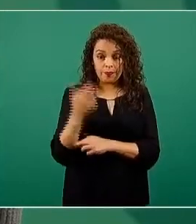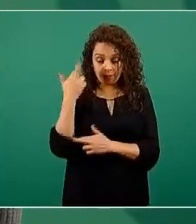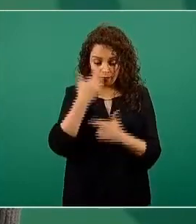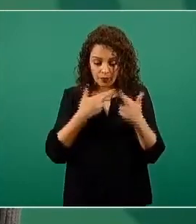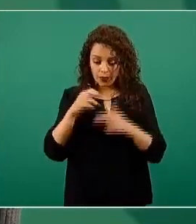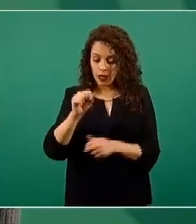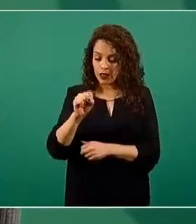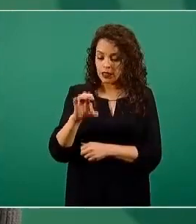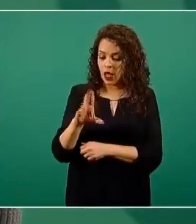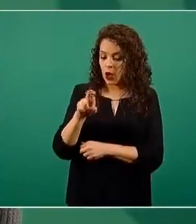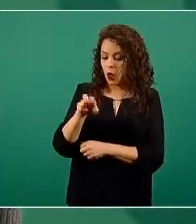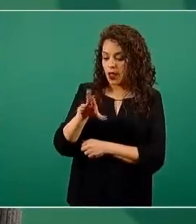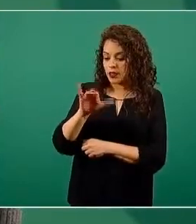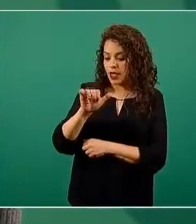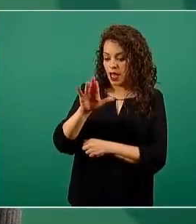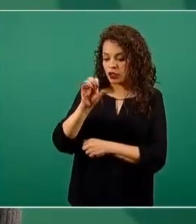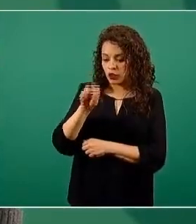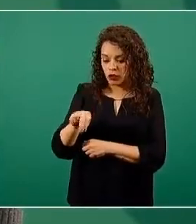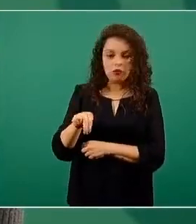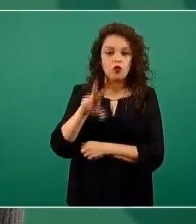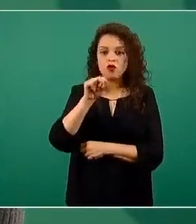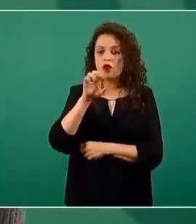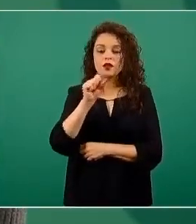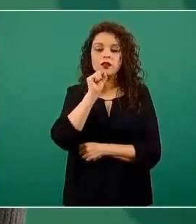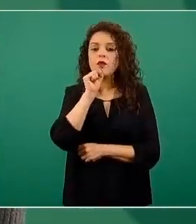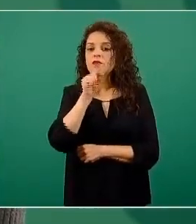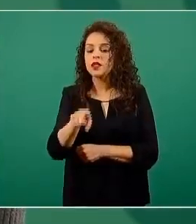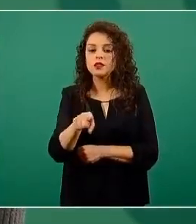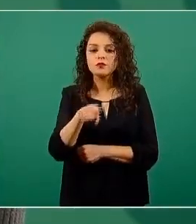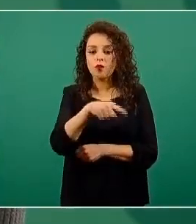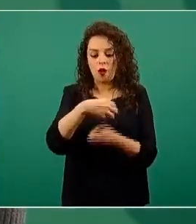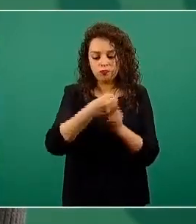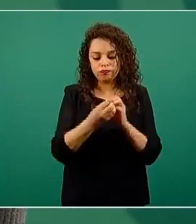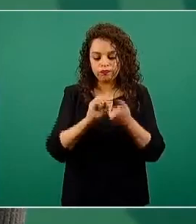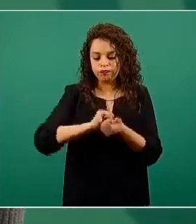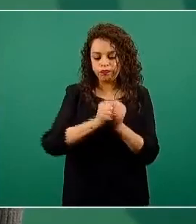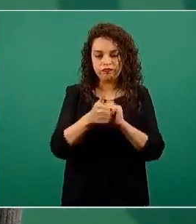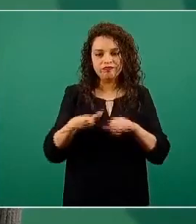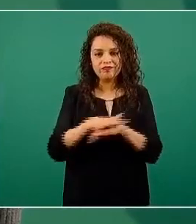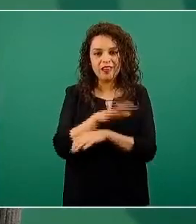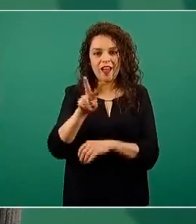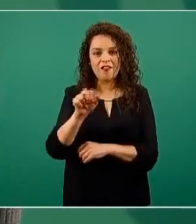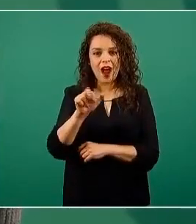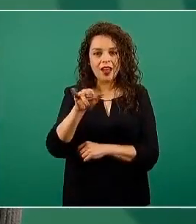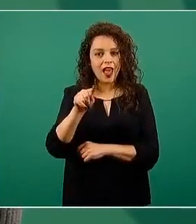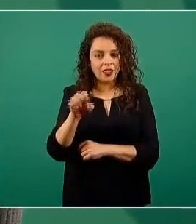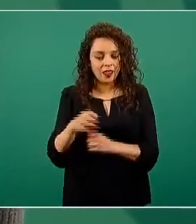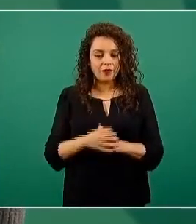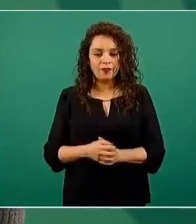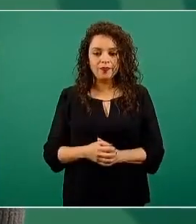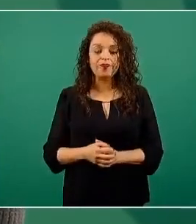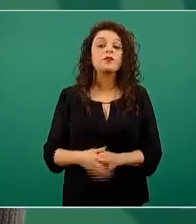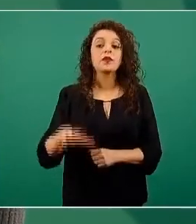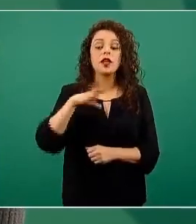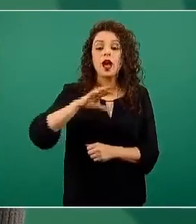es que no pertenecían a la misma variante. Posteriormente a esto surgió otro grupo, otro clúster